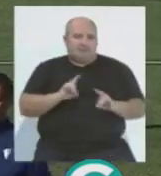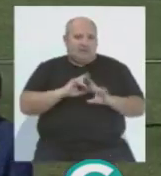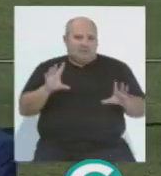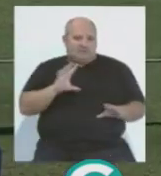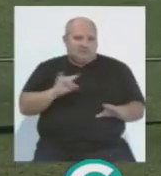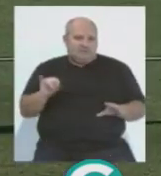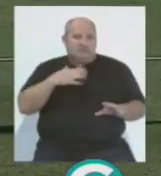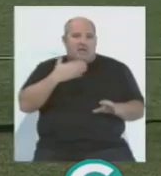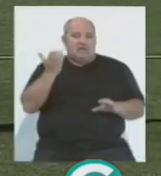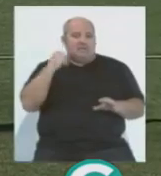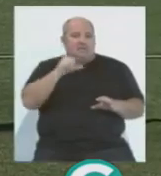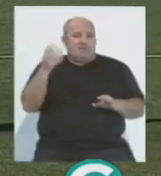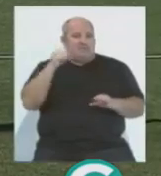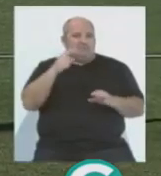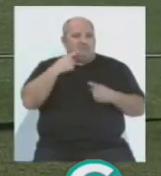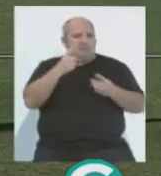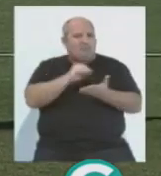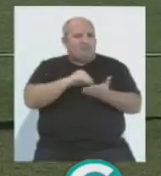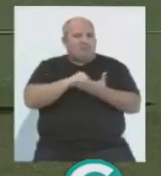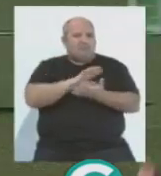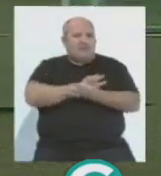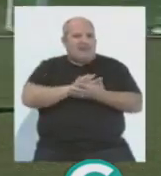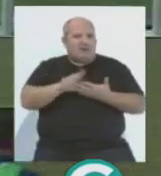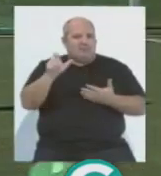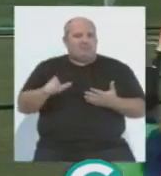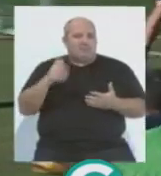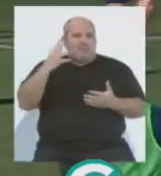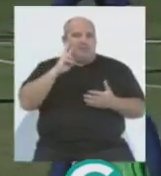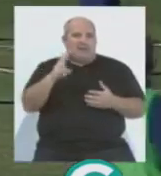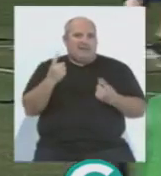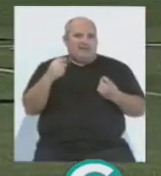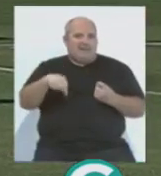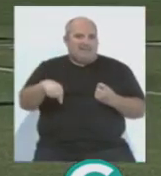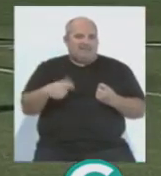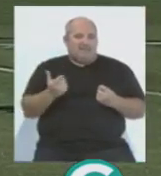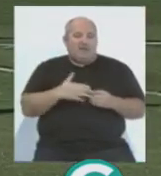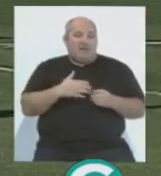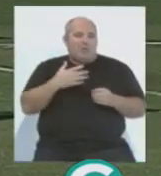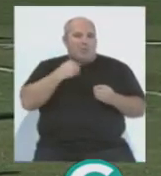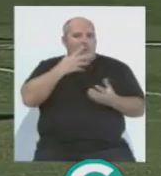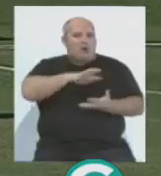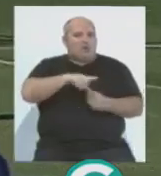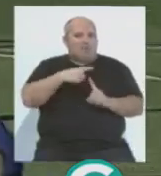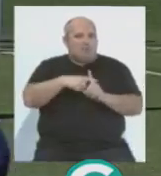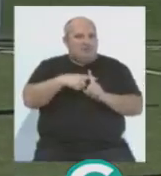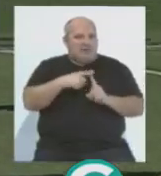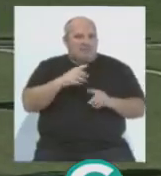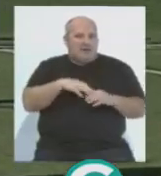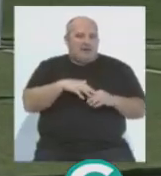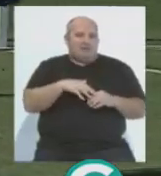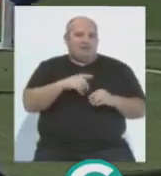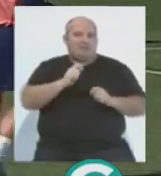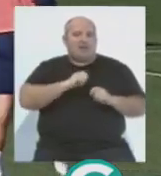sí. vamos, de hecho la semana pasada te lo decía, Que lo he hecho muchísimo de menos en Pamplona. Y, bueno, es una gran noticia que nuevamente